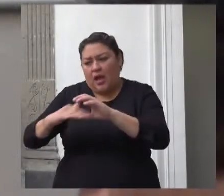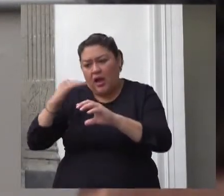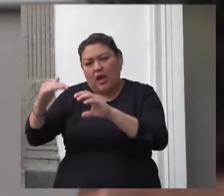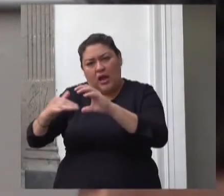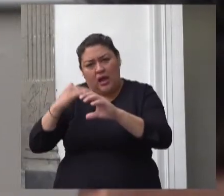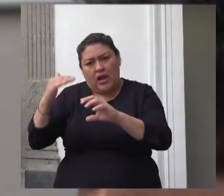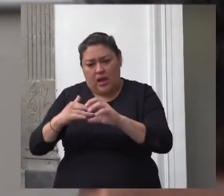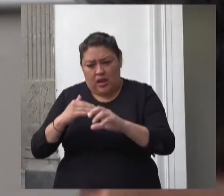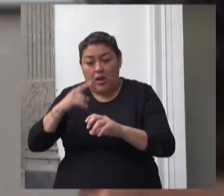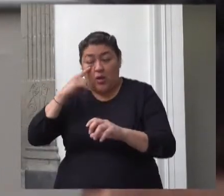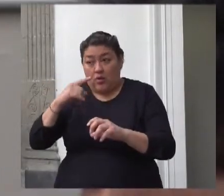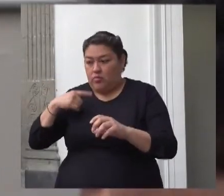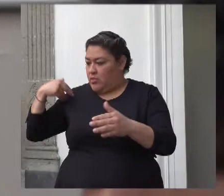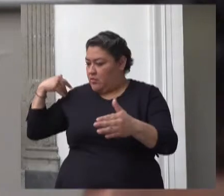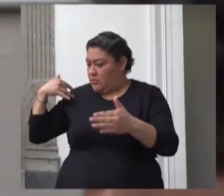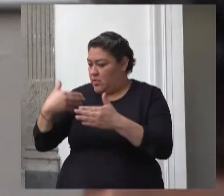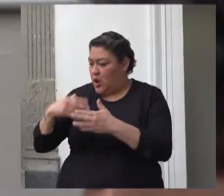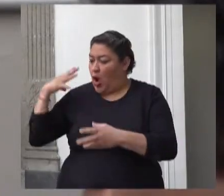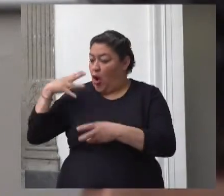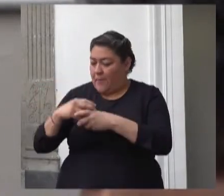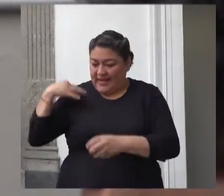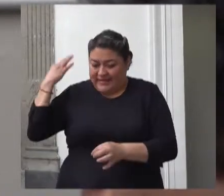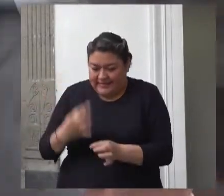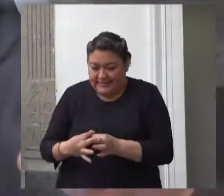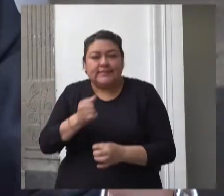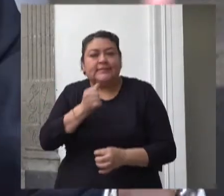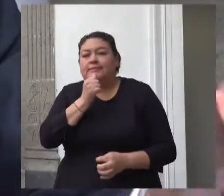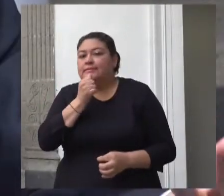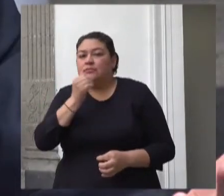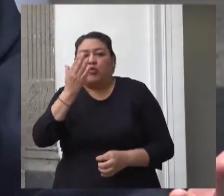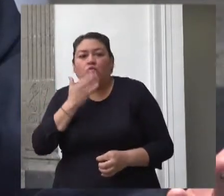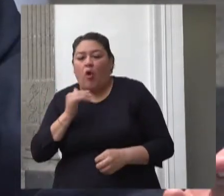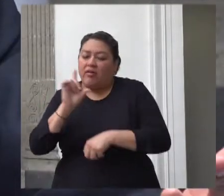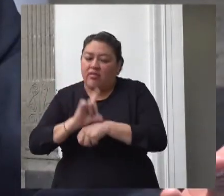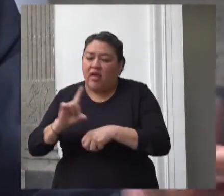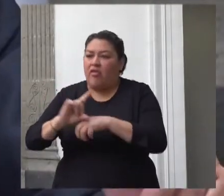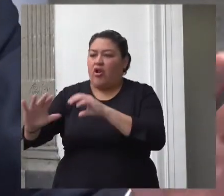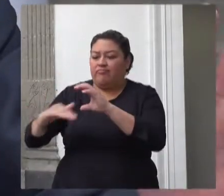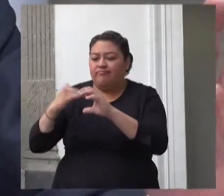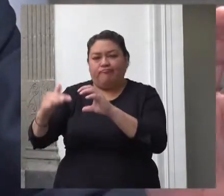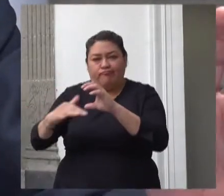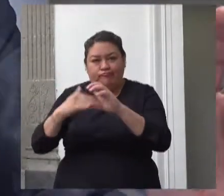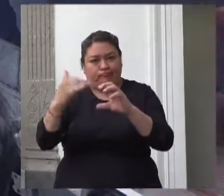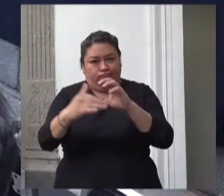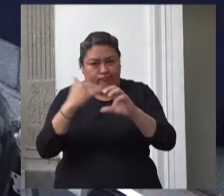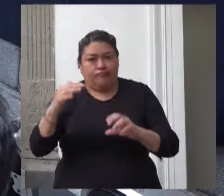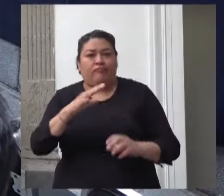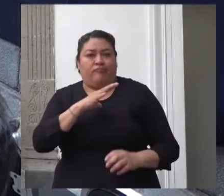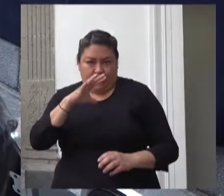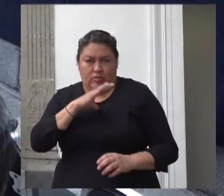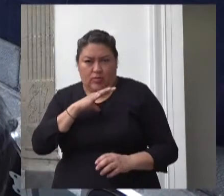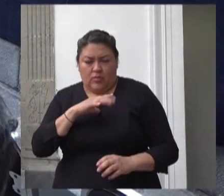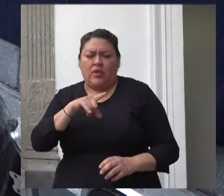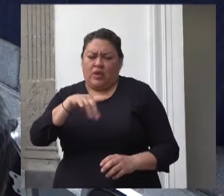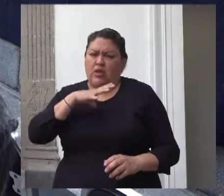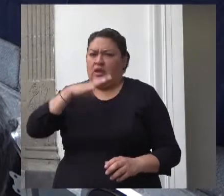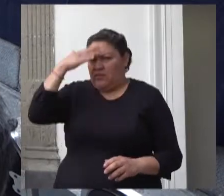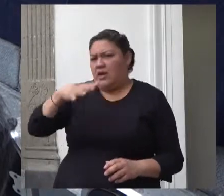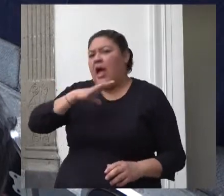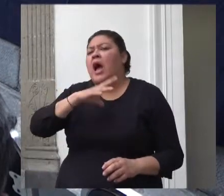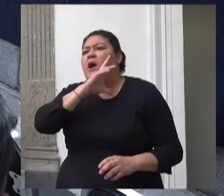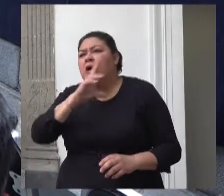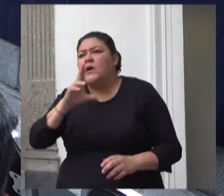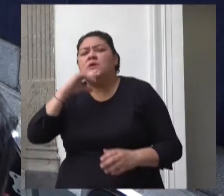hoy no podría darle un dato aproximado de cuántos amparos aunque se han mencionado en los medios de